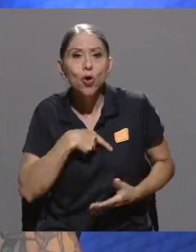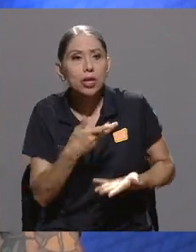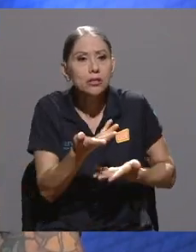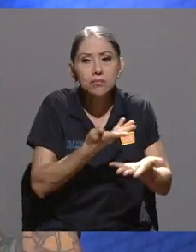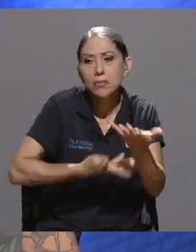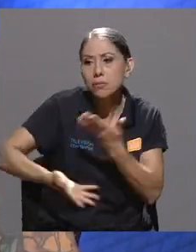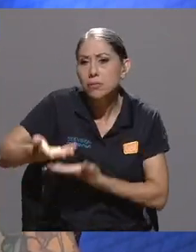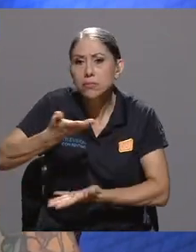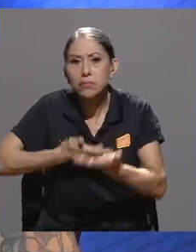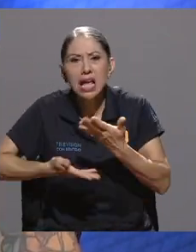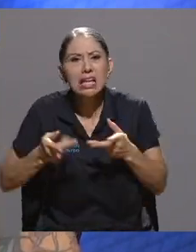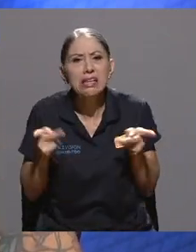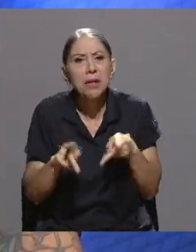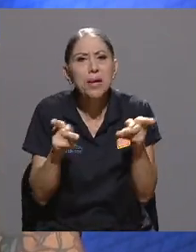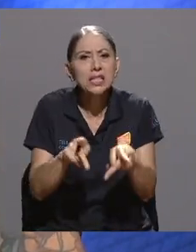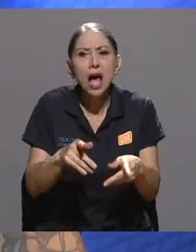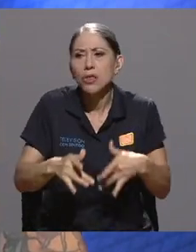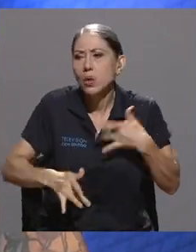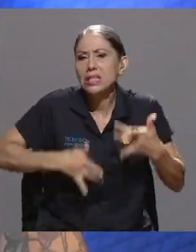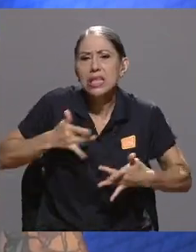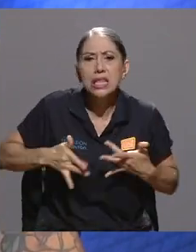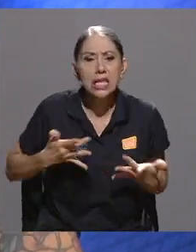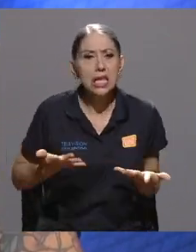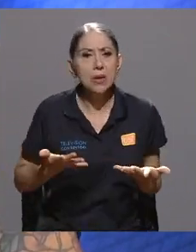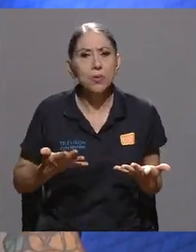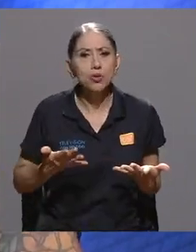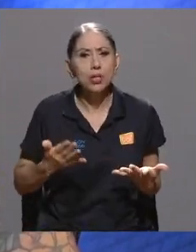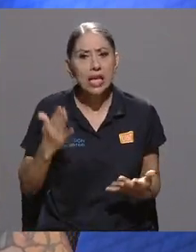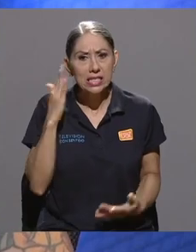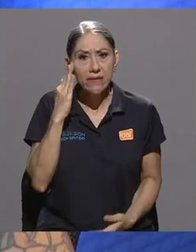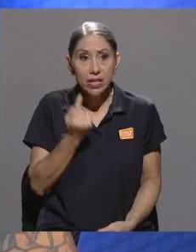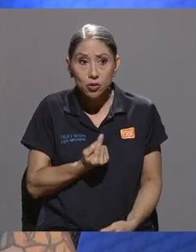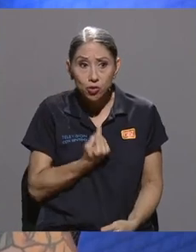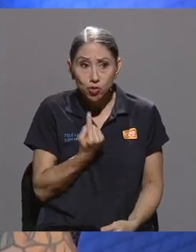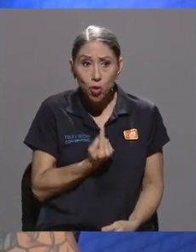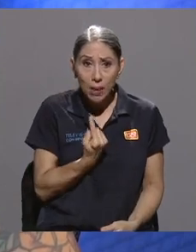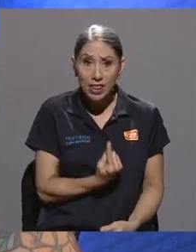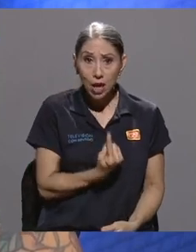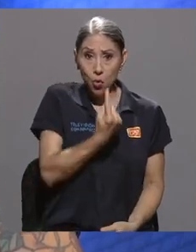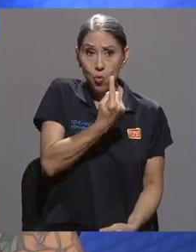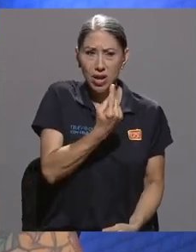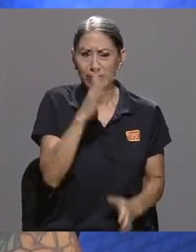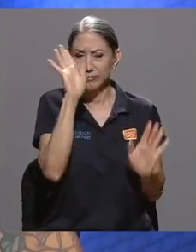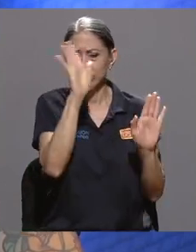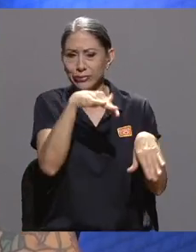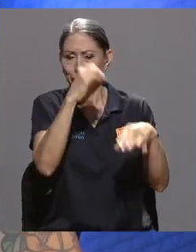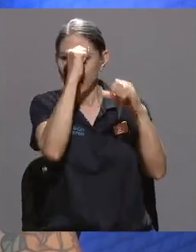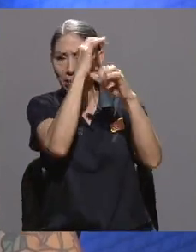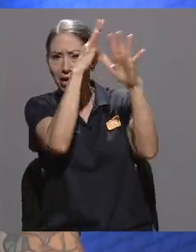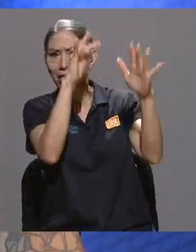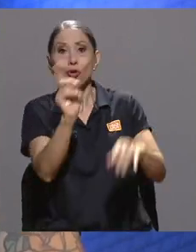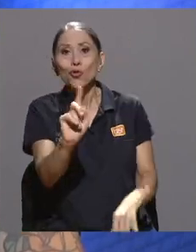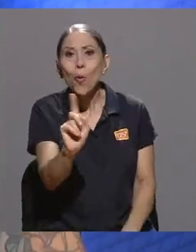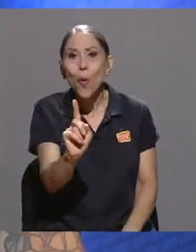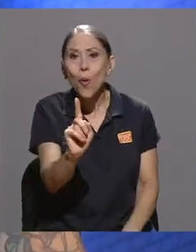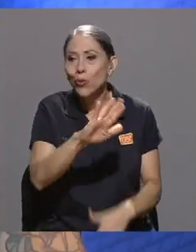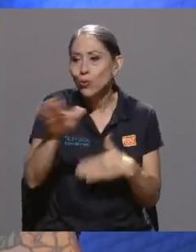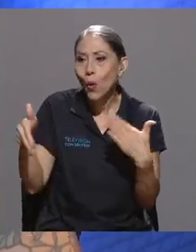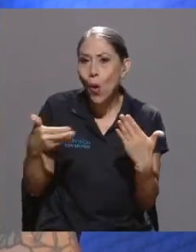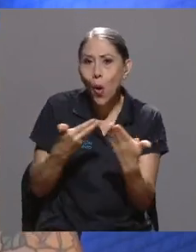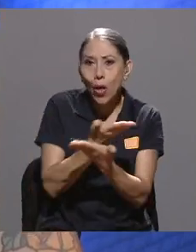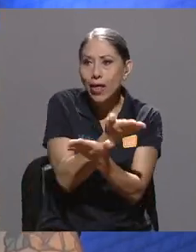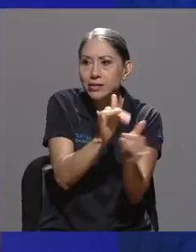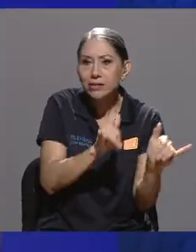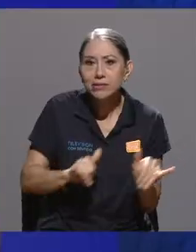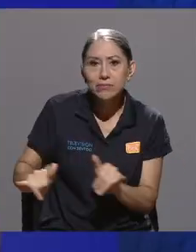qué es lo que sentimos, qué es lo que hemos sentido antes. Saber que tal vez no es solo una la que lo siente y que es tu imaginación, ¿verdad? Sino que es algo que todas